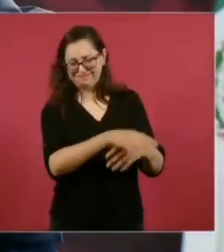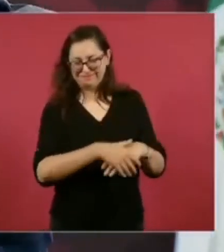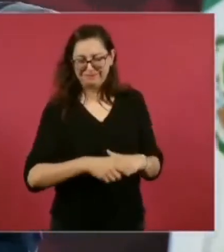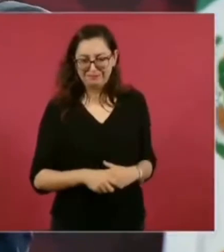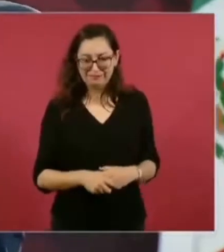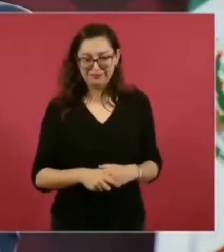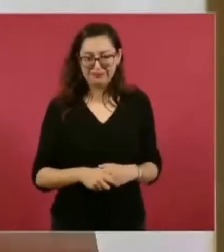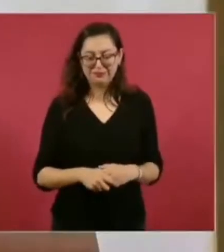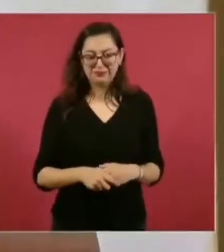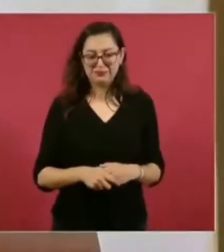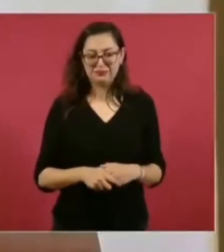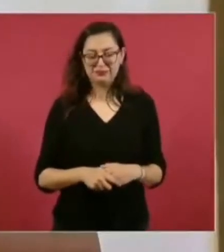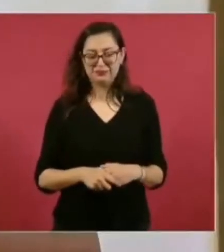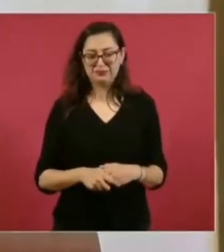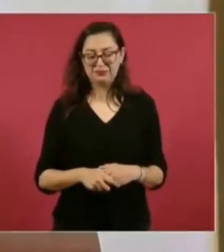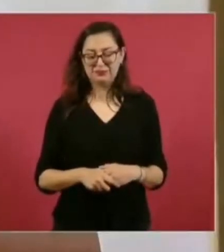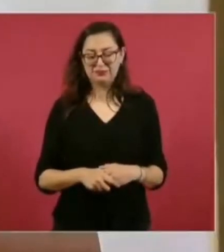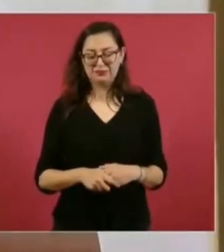otra.